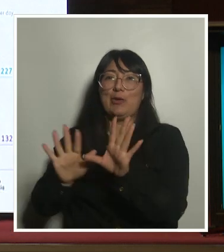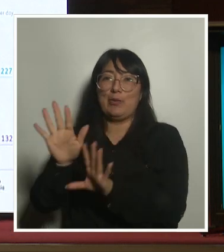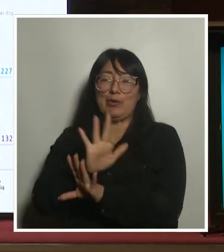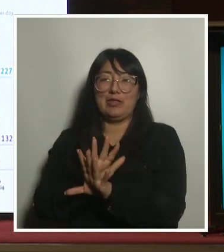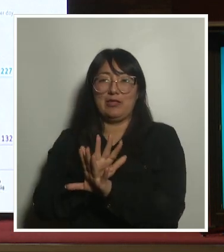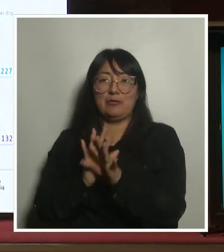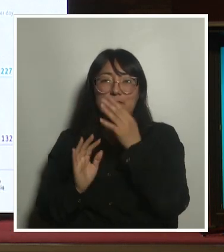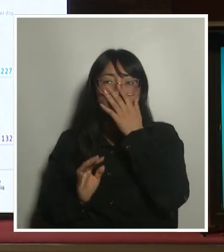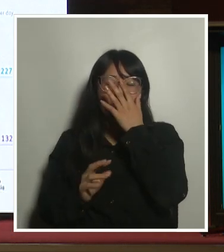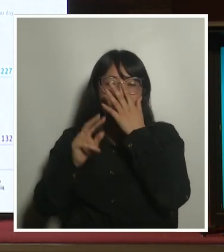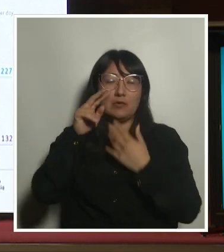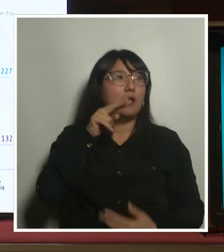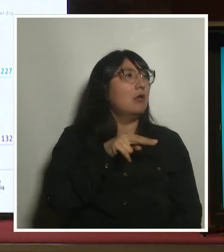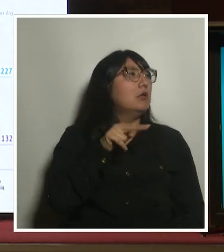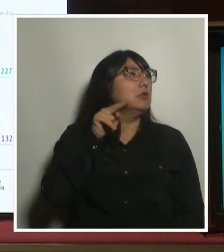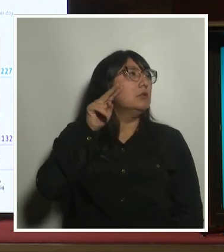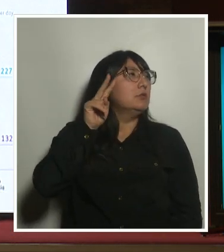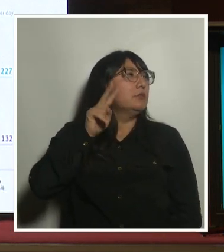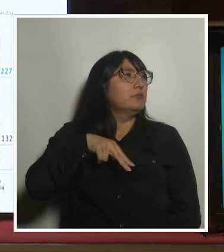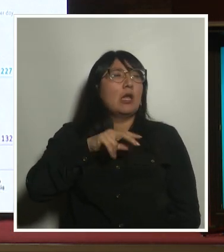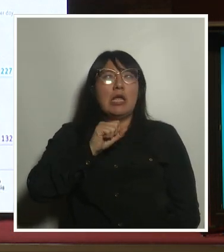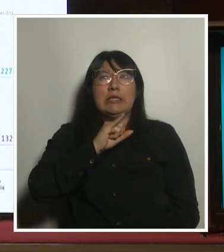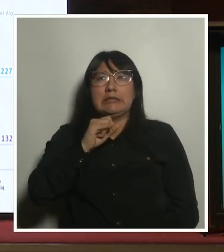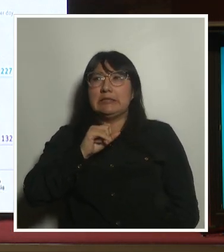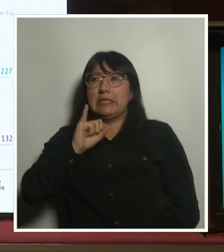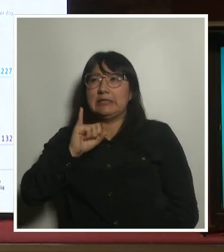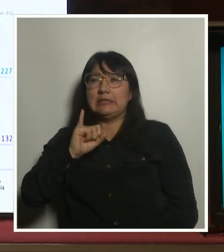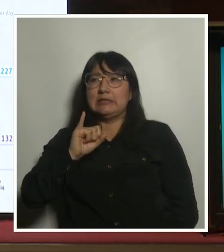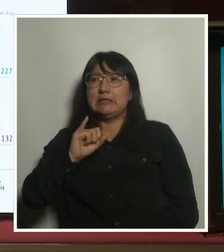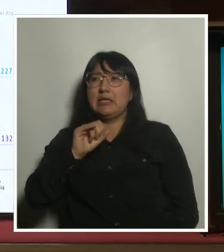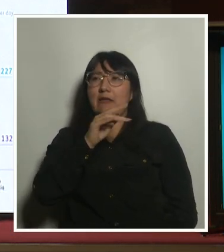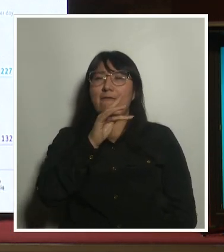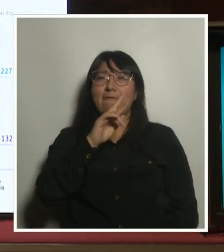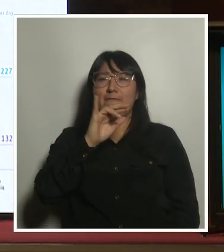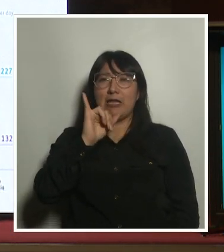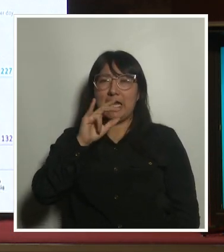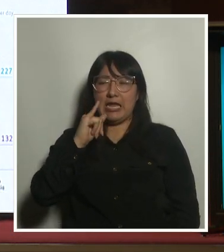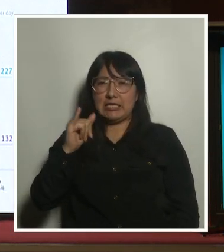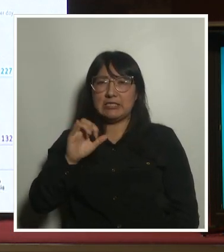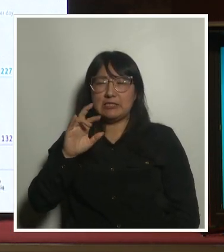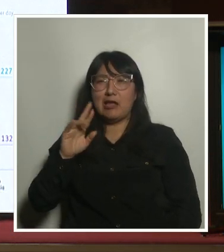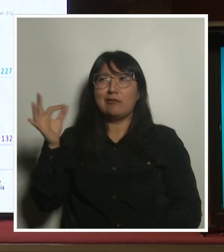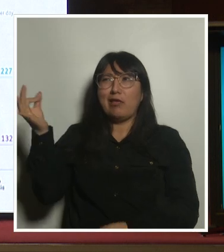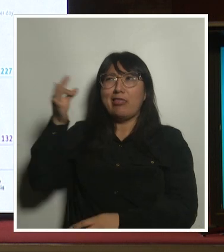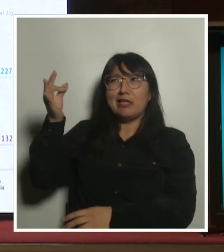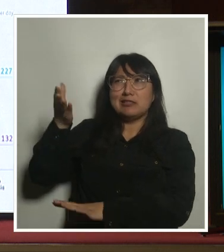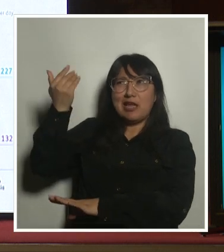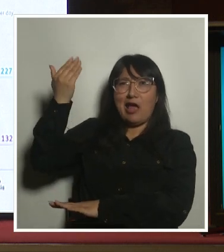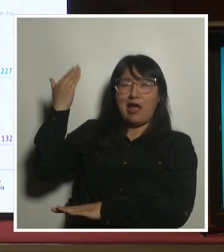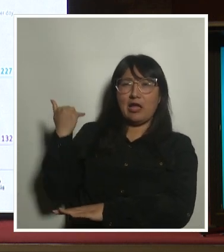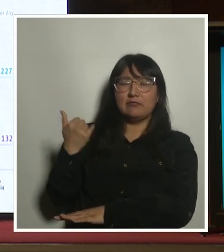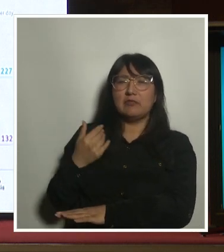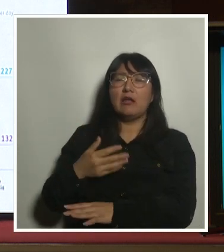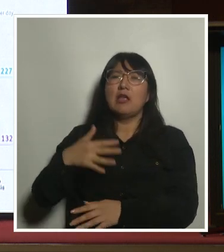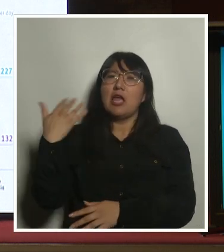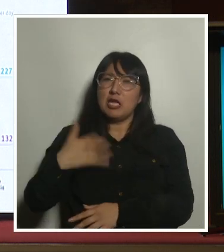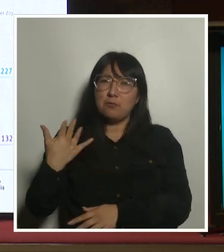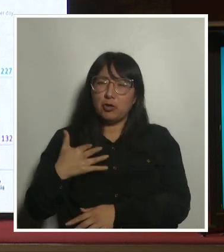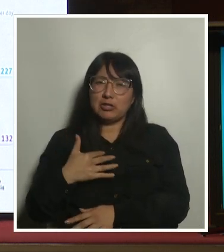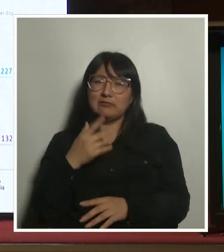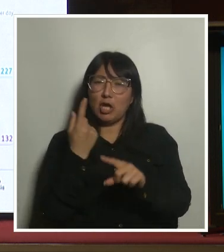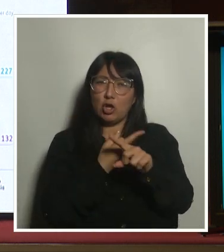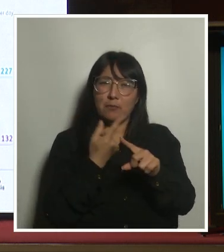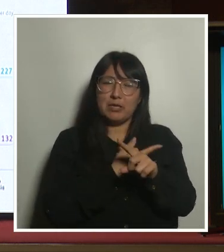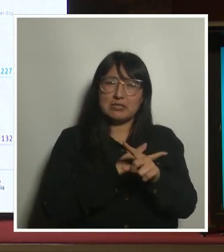Nancy Fraser hablaba hace unos años de la importancia de hablar no solamente de políticas de identidad,